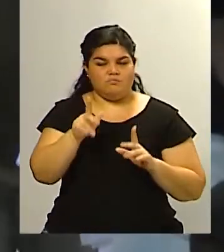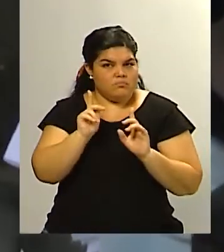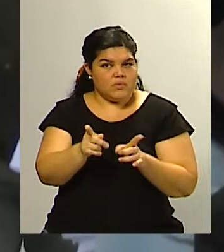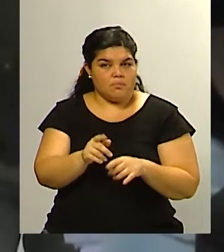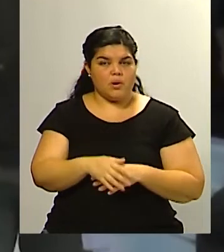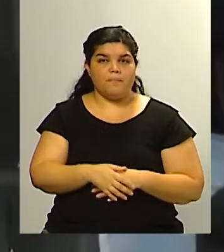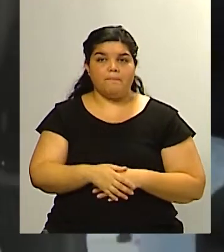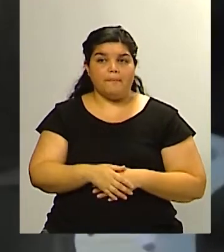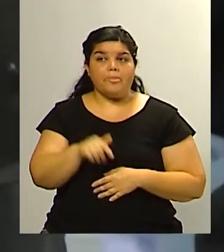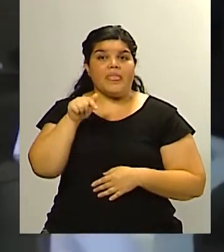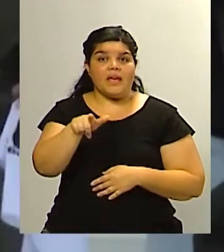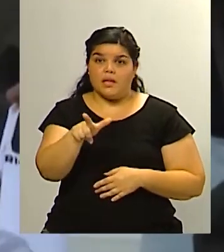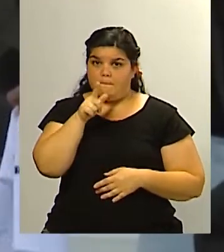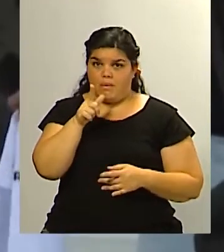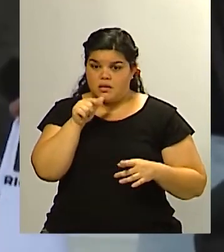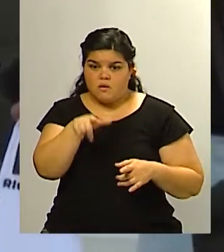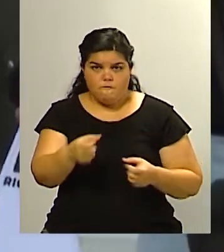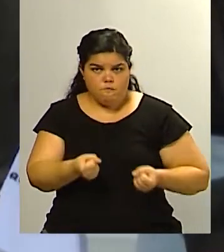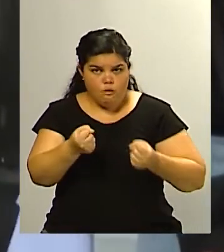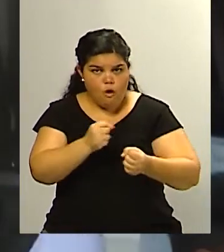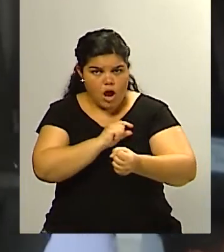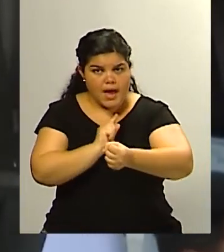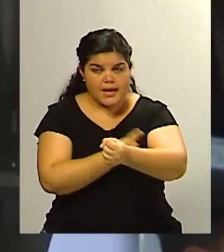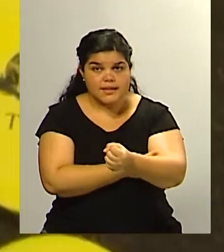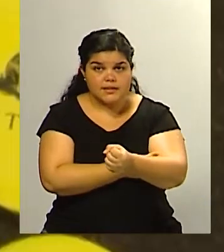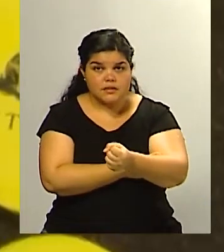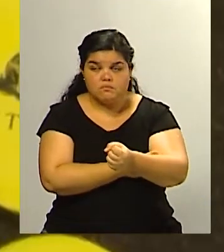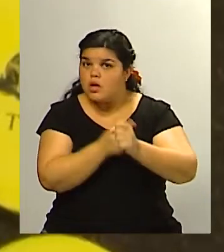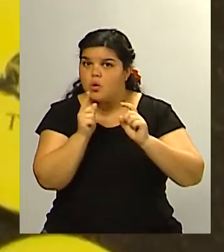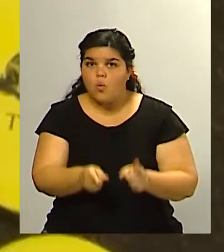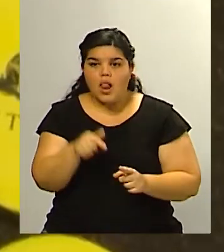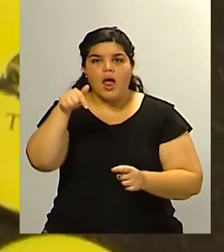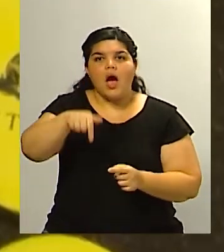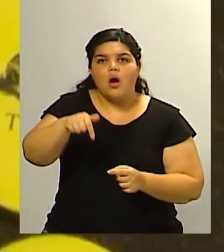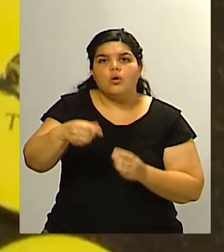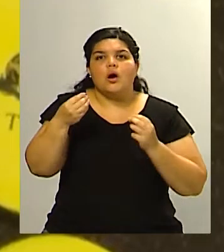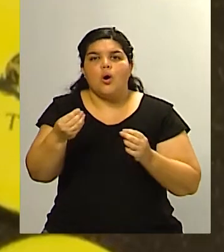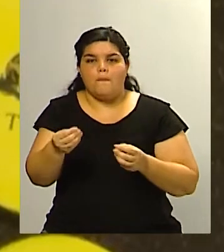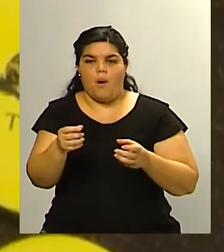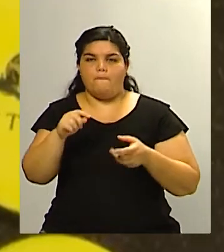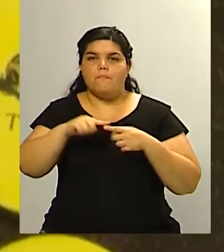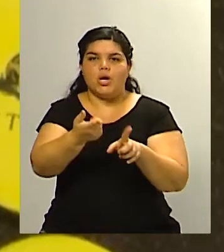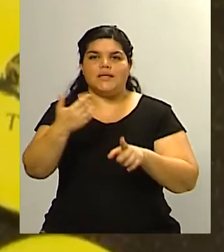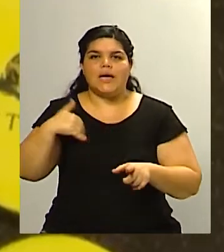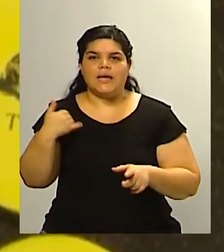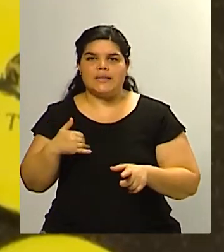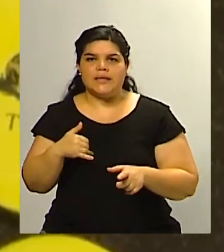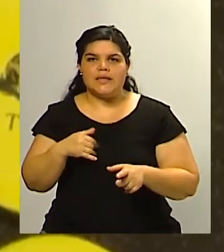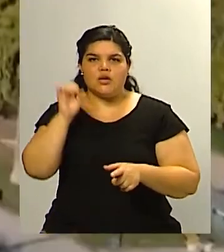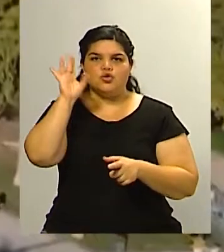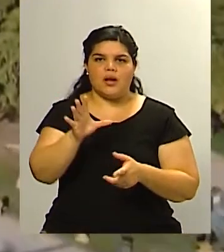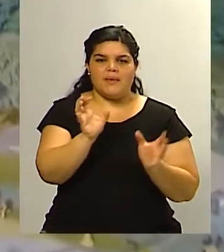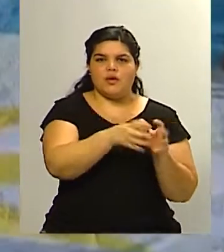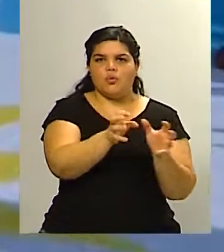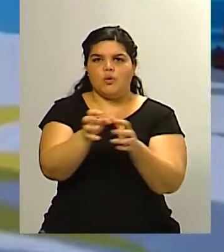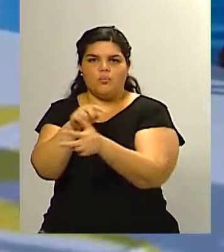tiempos de tercios imperfectos en la política argentina y creemos que esto ya es una tendencia que lo vamos a seguir viendo